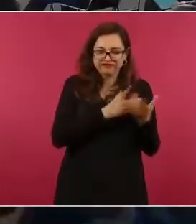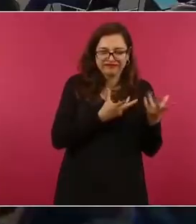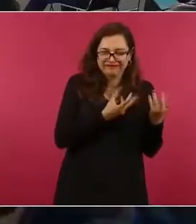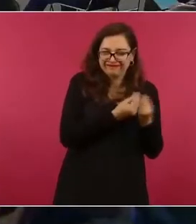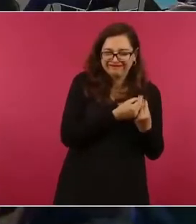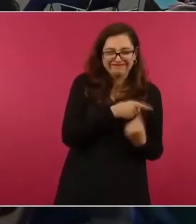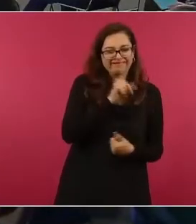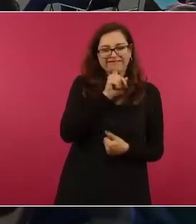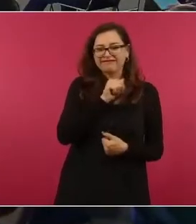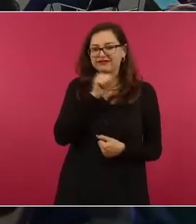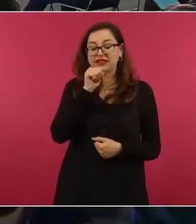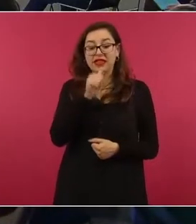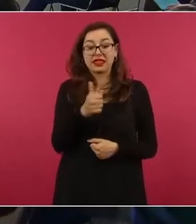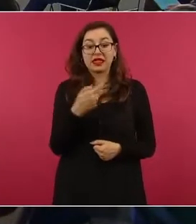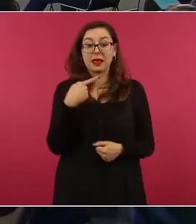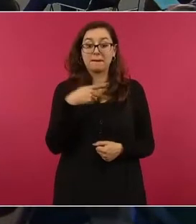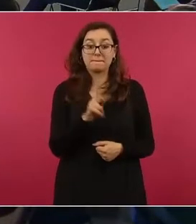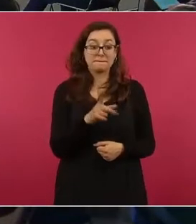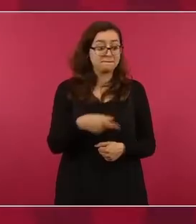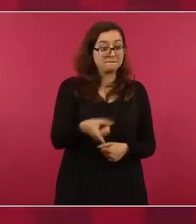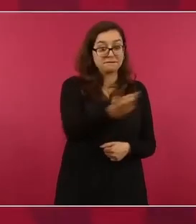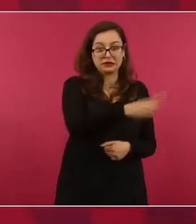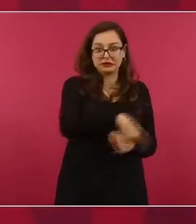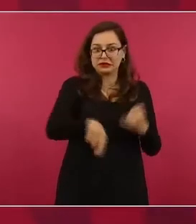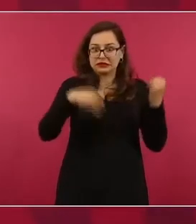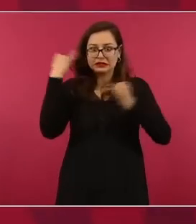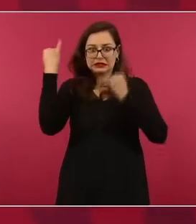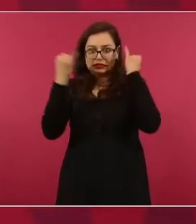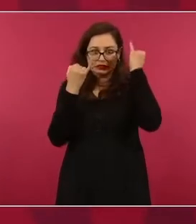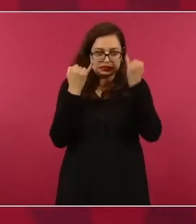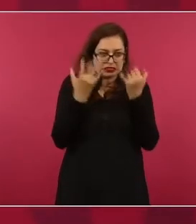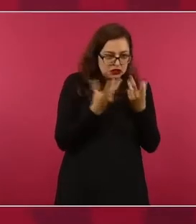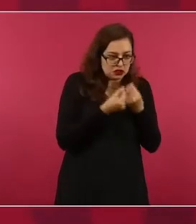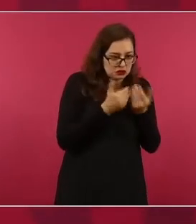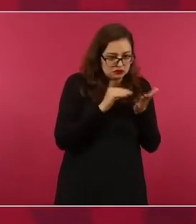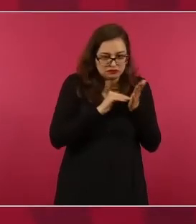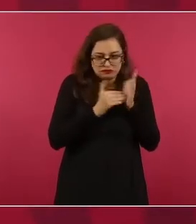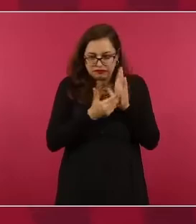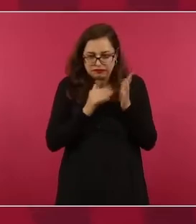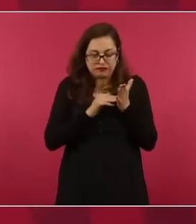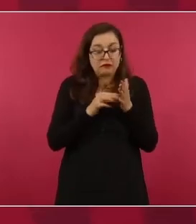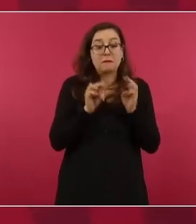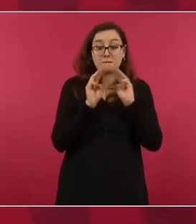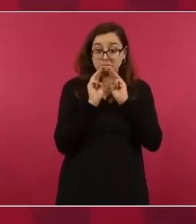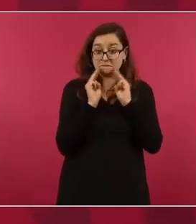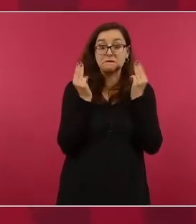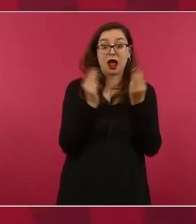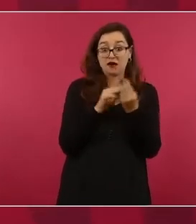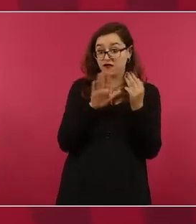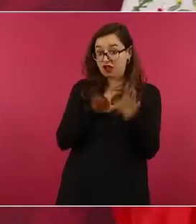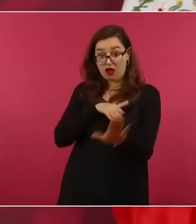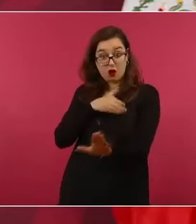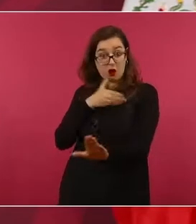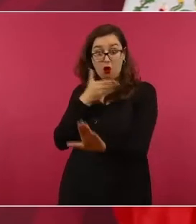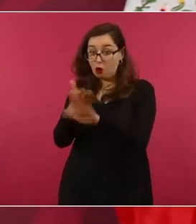Pero es mafia y son capaces de todo